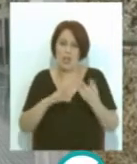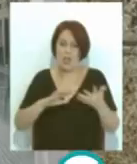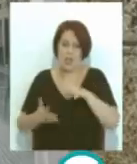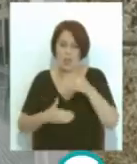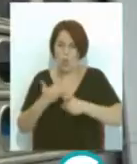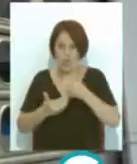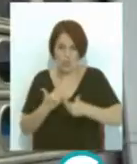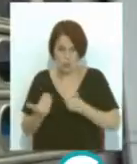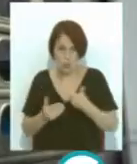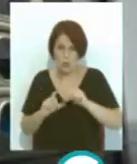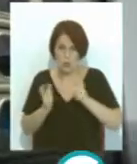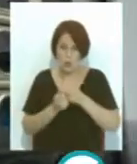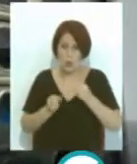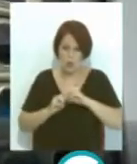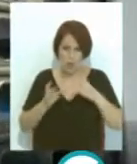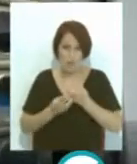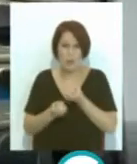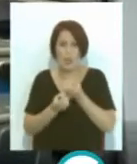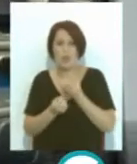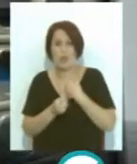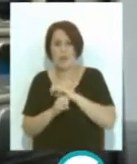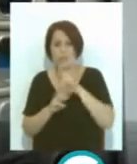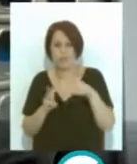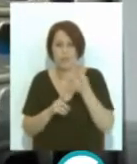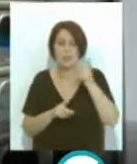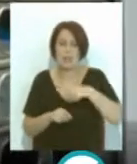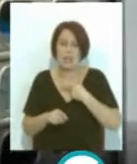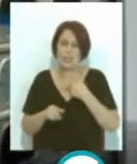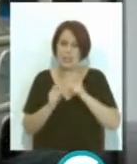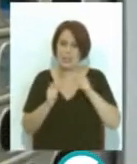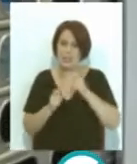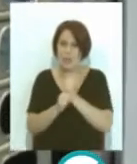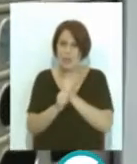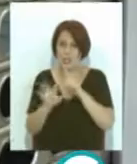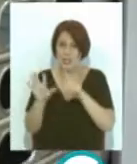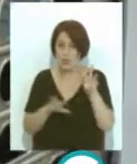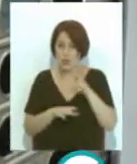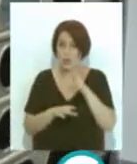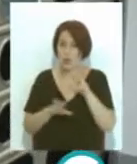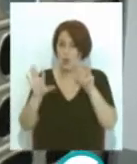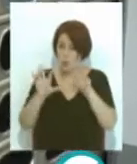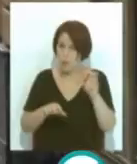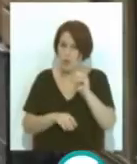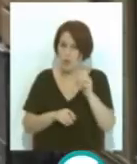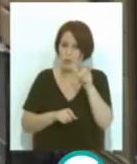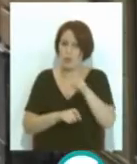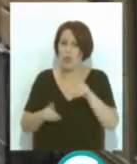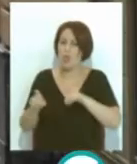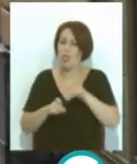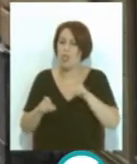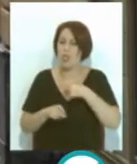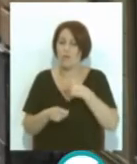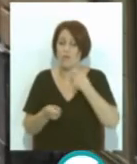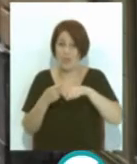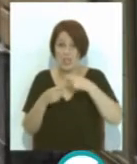procesos reuniones online formación virtual y teletrabajo El 68% de los encuestados aseguran que el incremento de